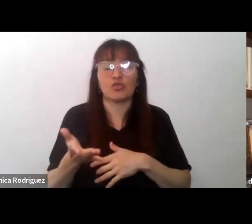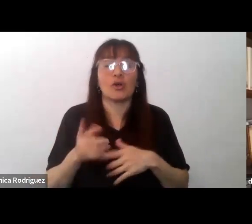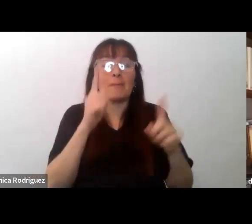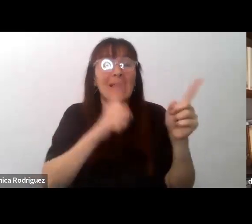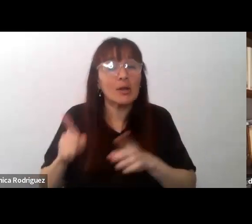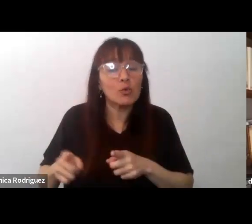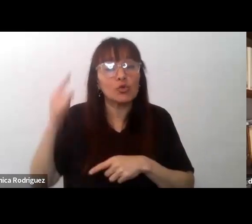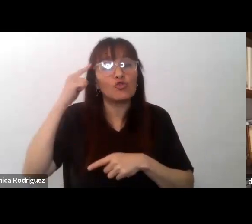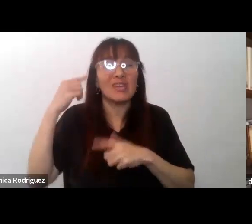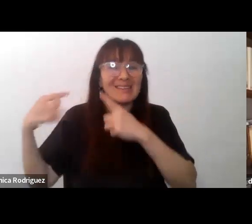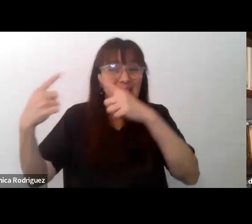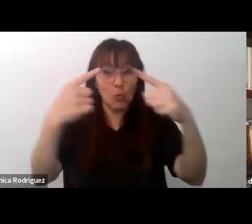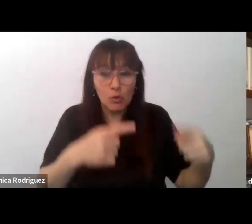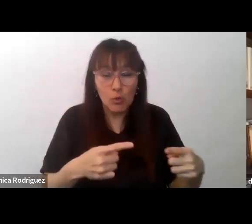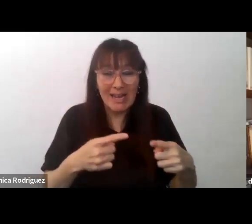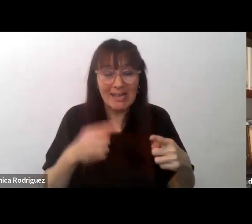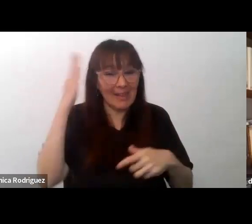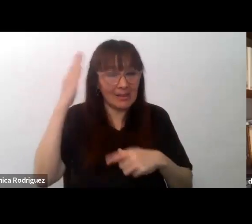utopía o